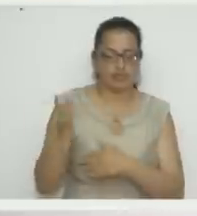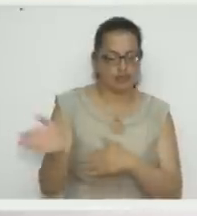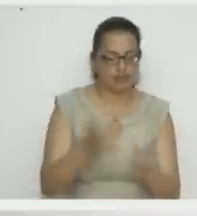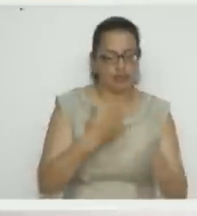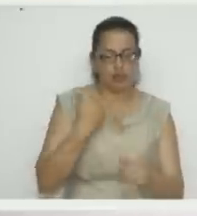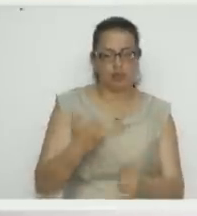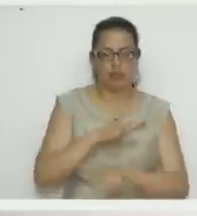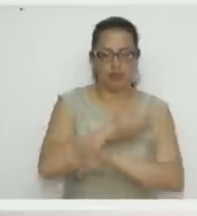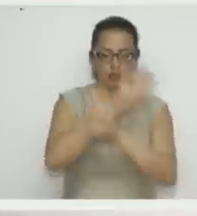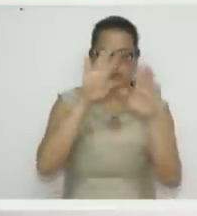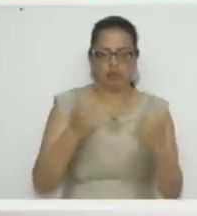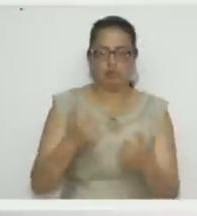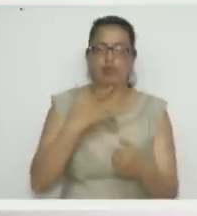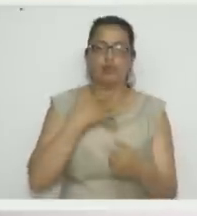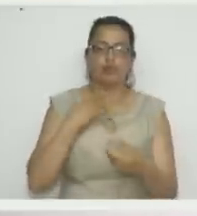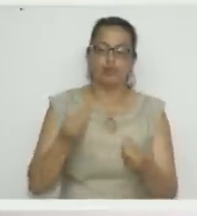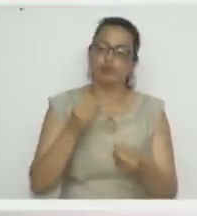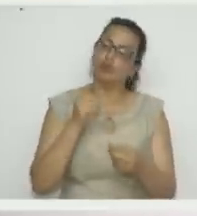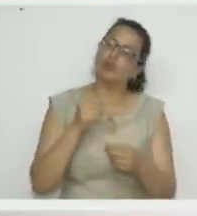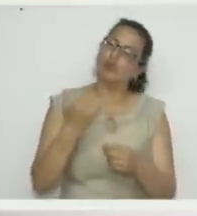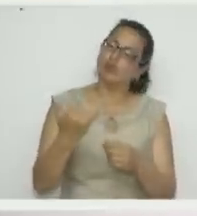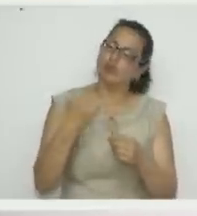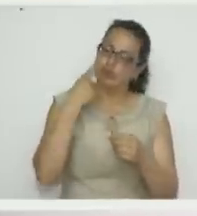hola, buenos días, los felicito por su programa.